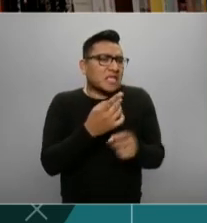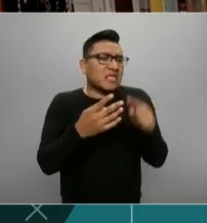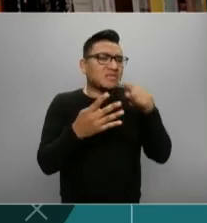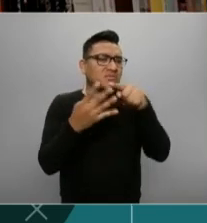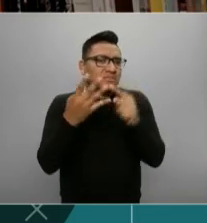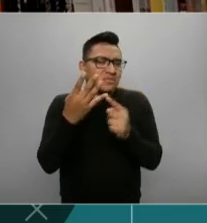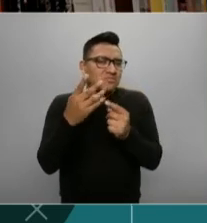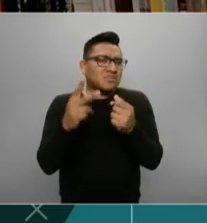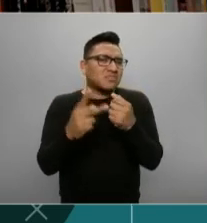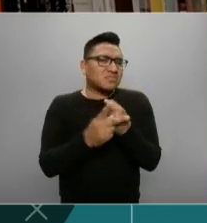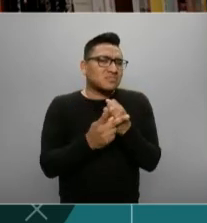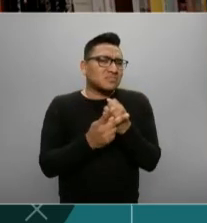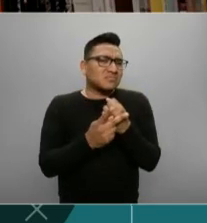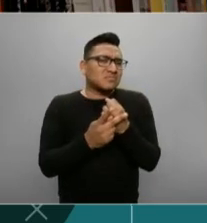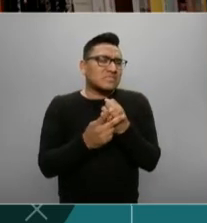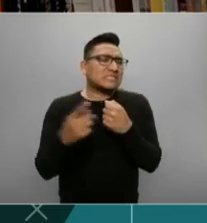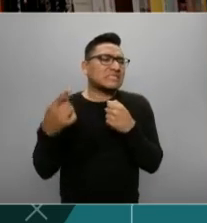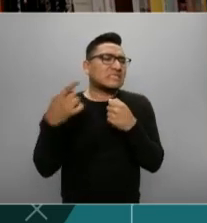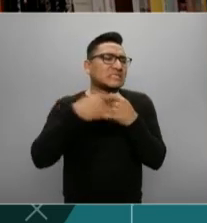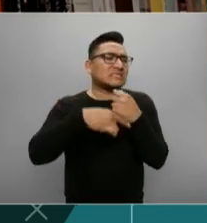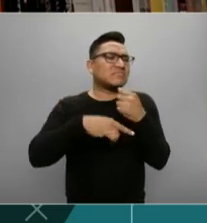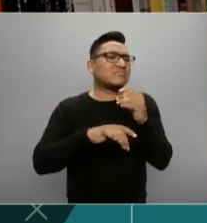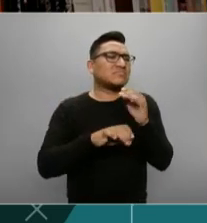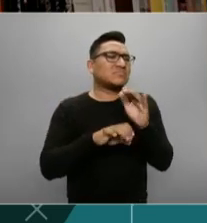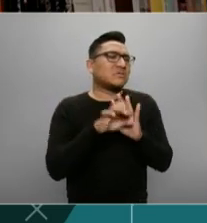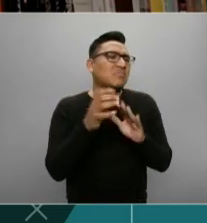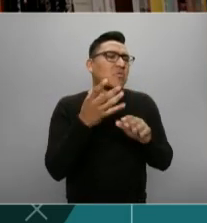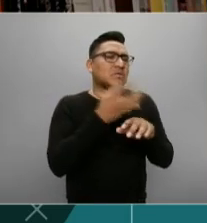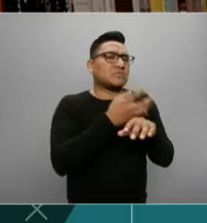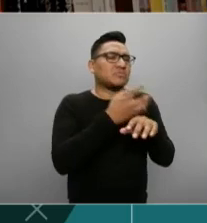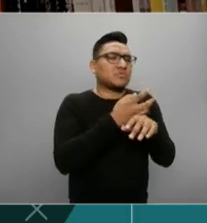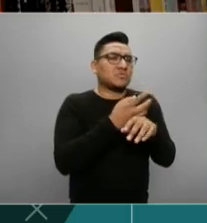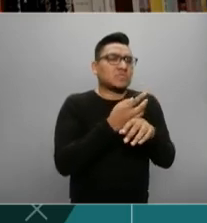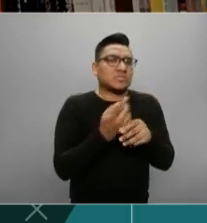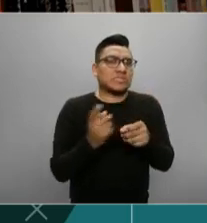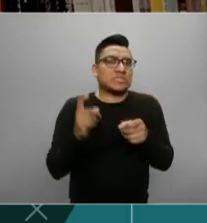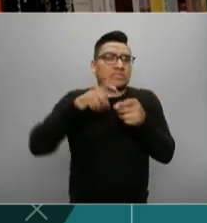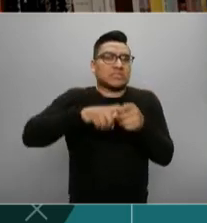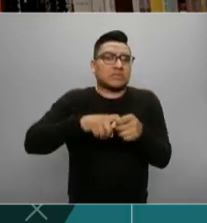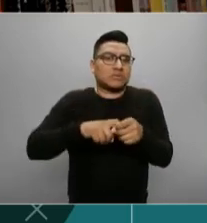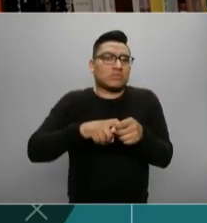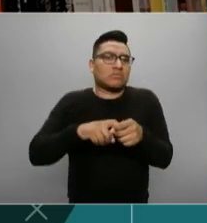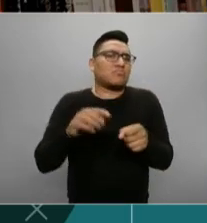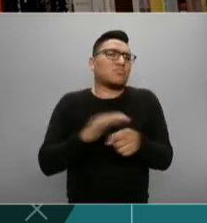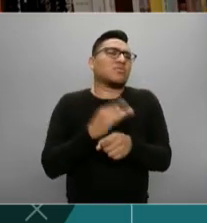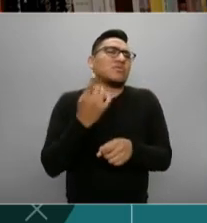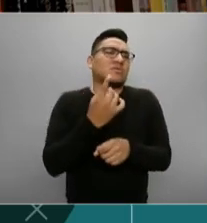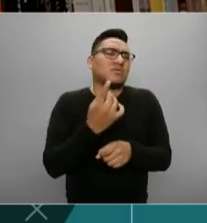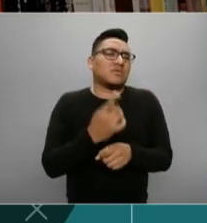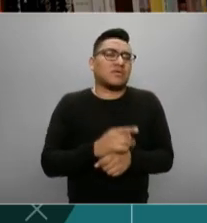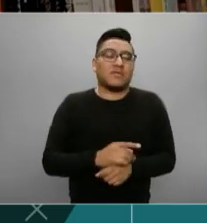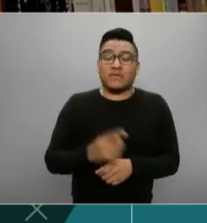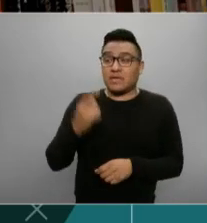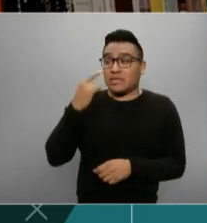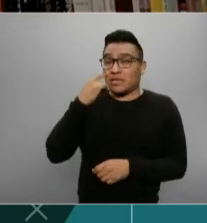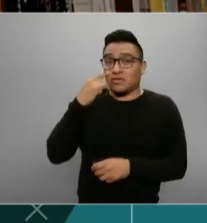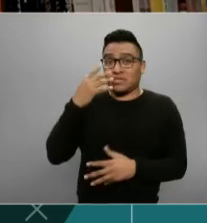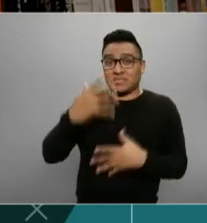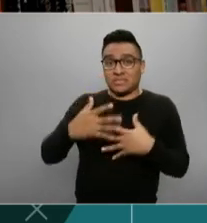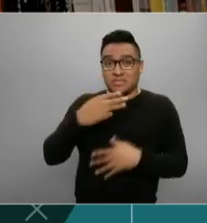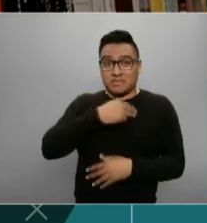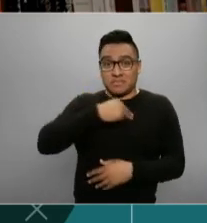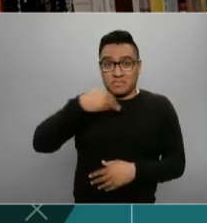tiene o en qué puede afectar que Estados Unidos no se haya sumado? Mira, de los 15 miembros del Consejo de Seguridad